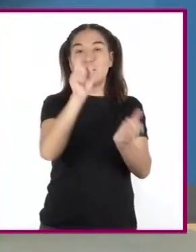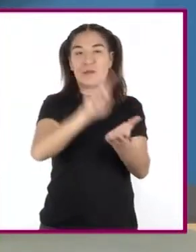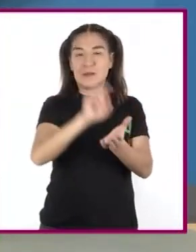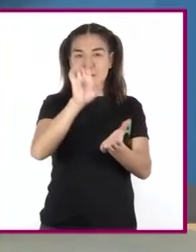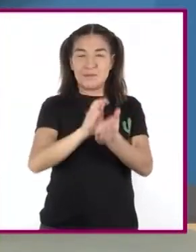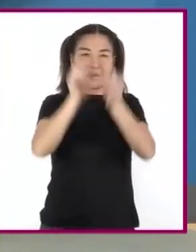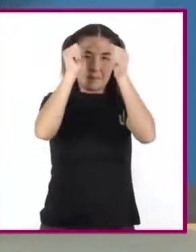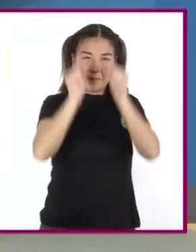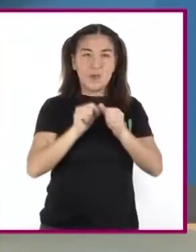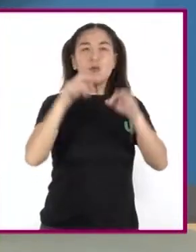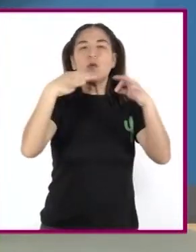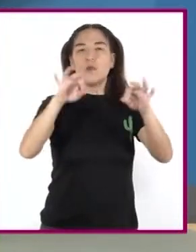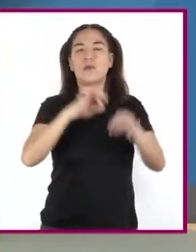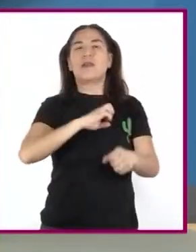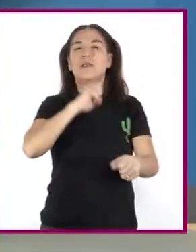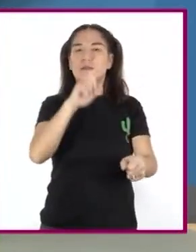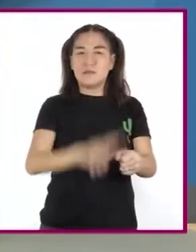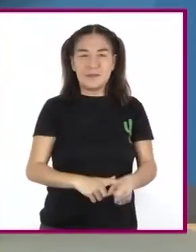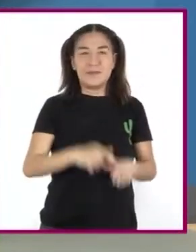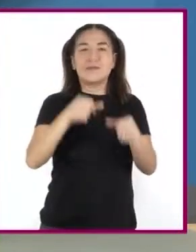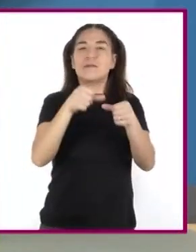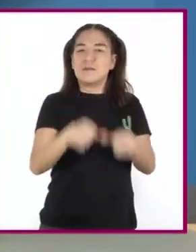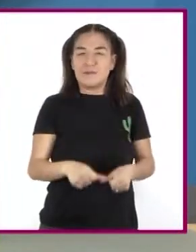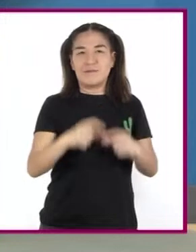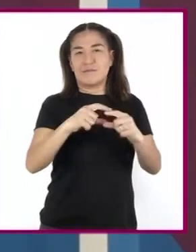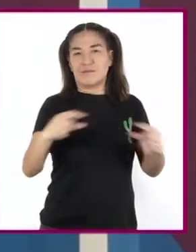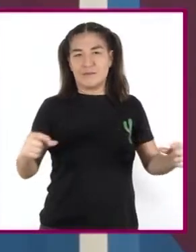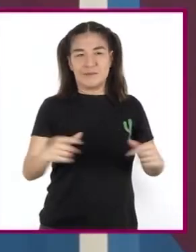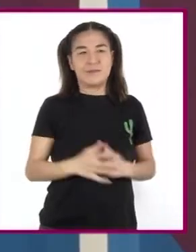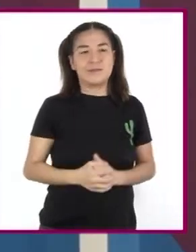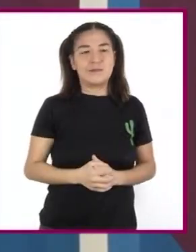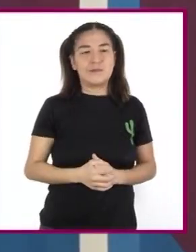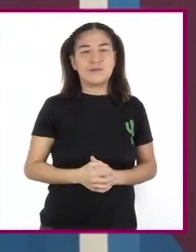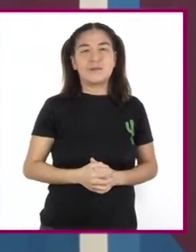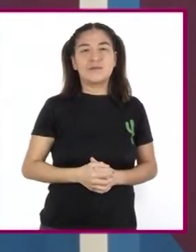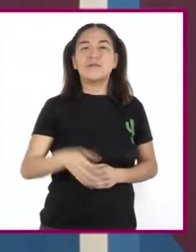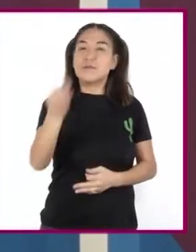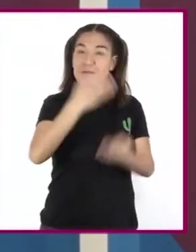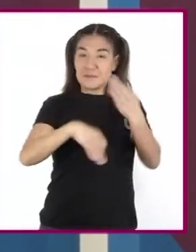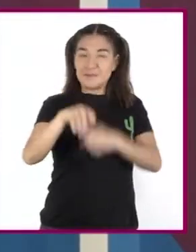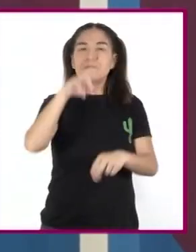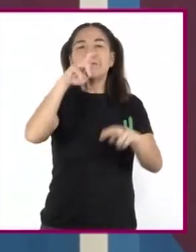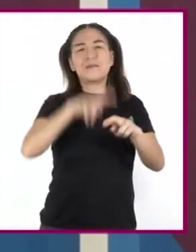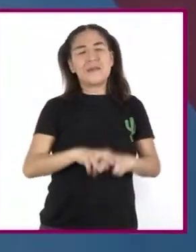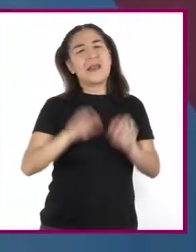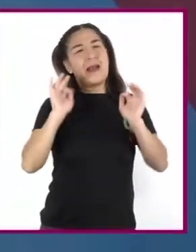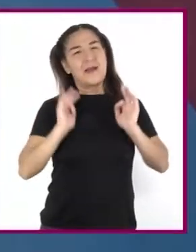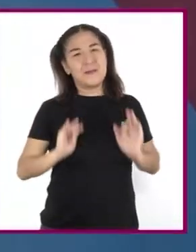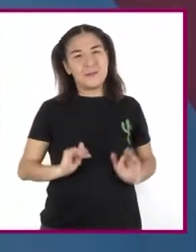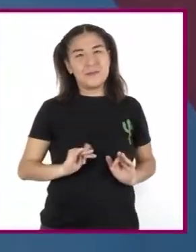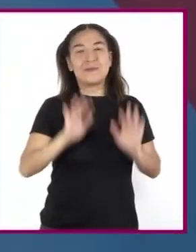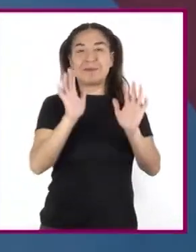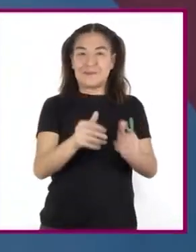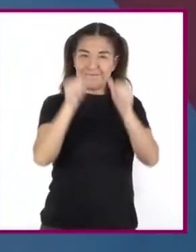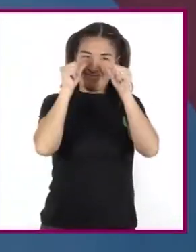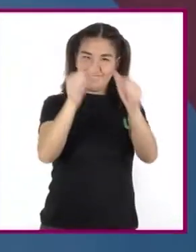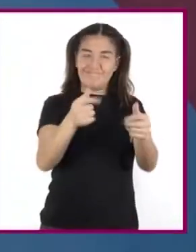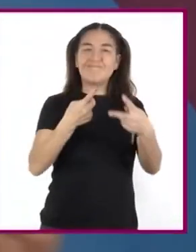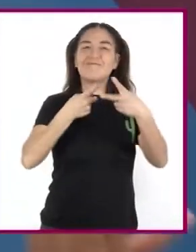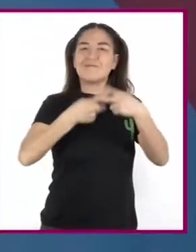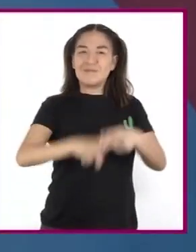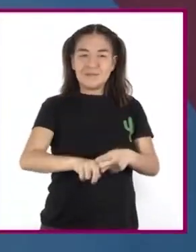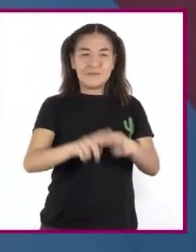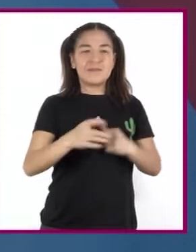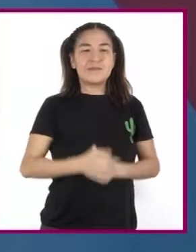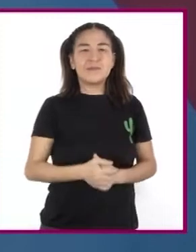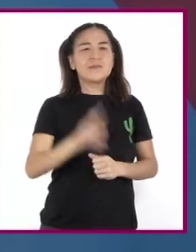hojas Leyer, su punzón y su regleta. Pónganse cómodas y cómodos. Comencemos por ver